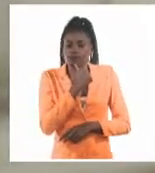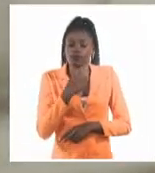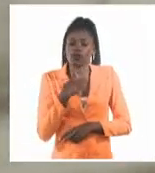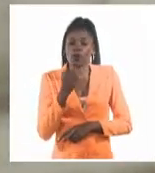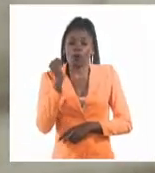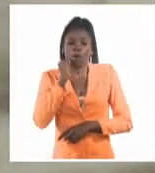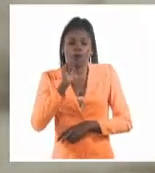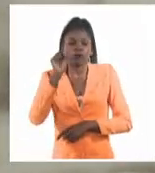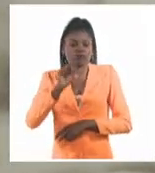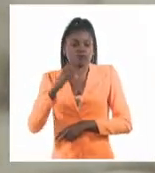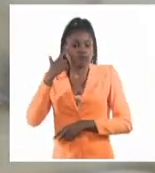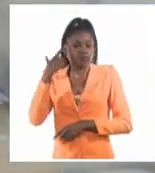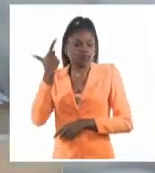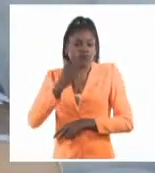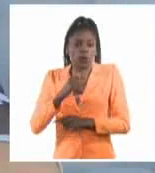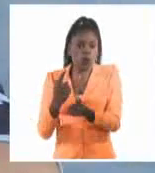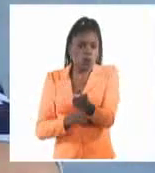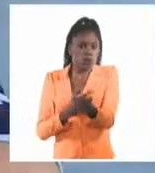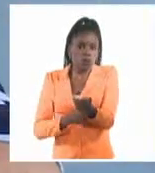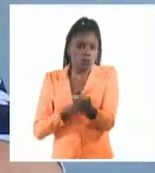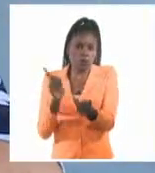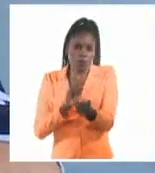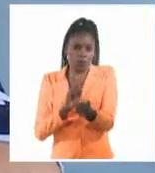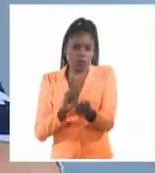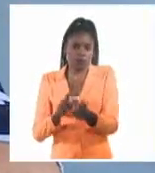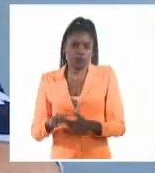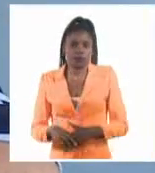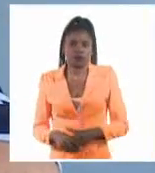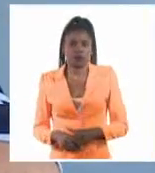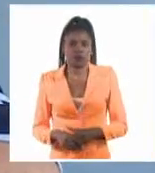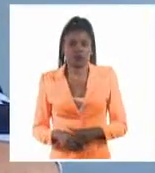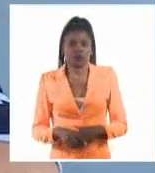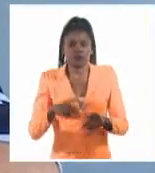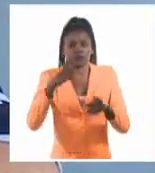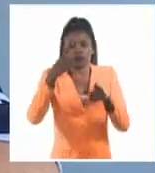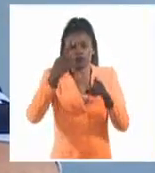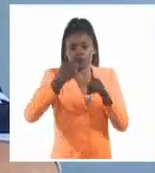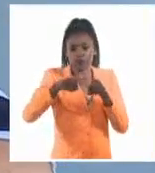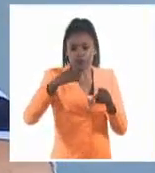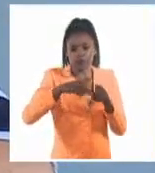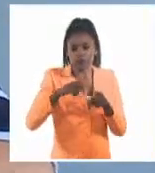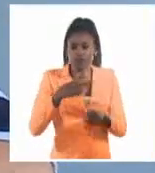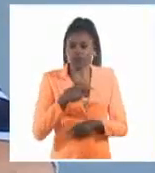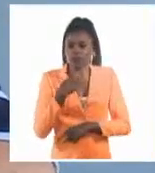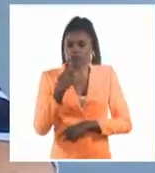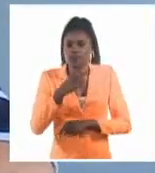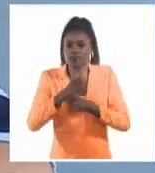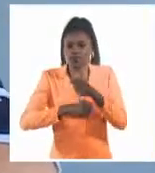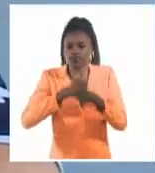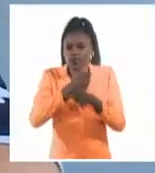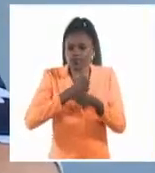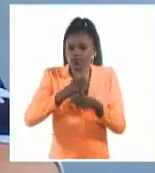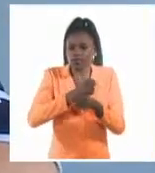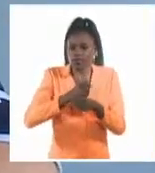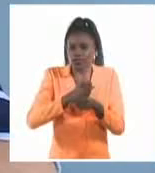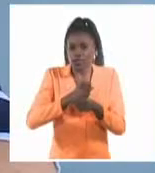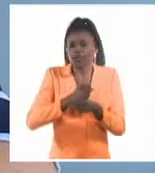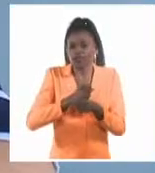sur, que nosotros no estamos tan acostumbrados a ella, pero sí, además, la usaba muy bien mi papá.